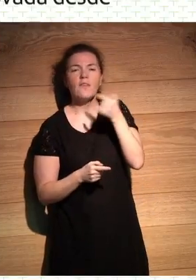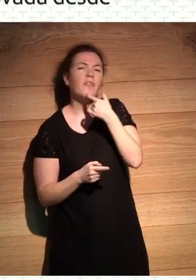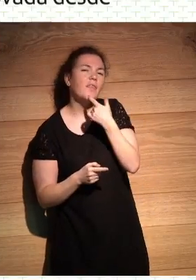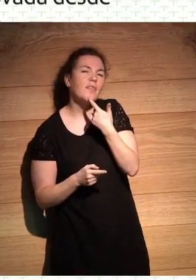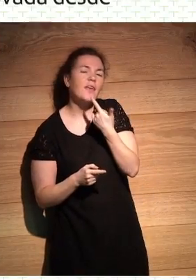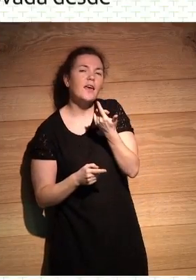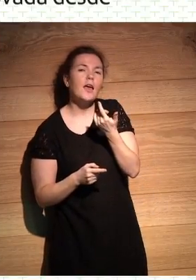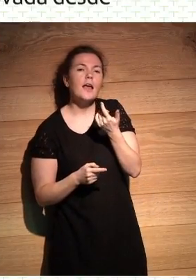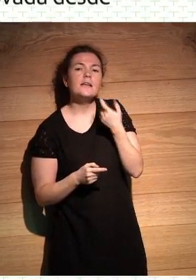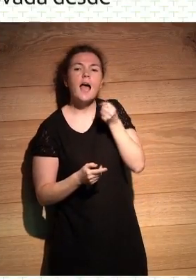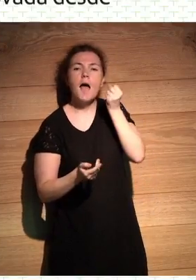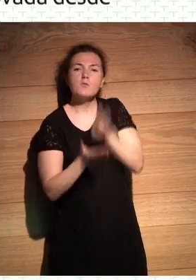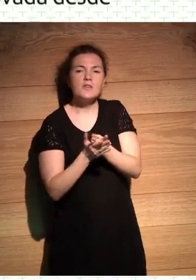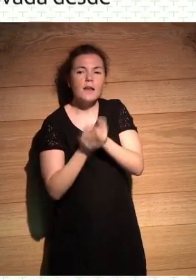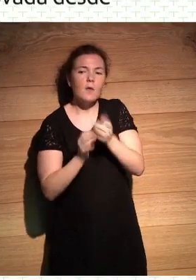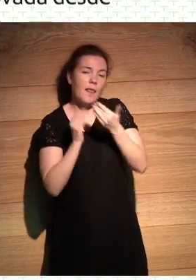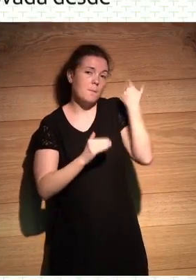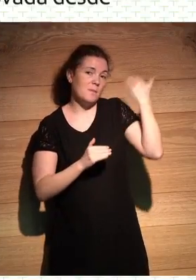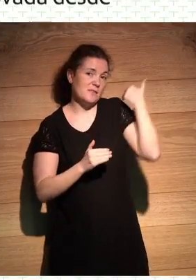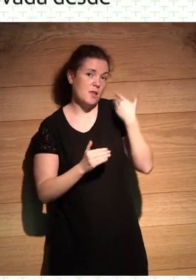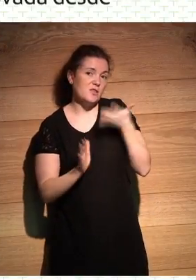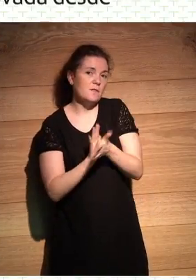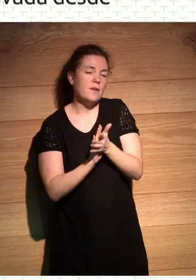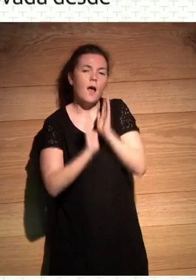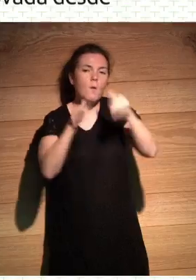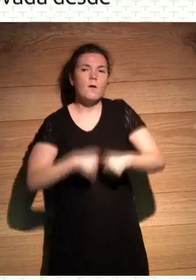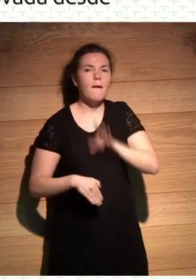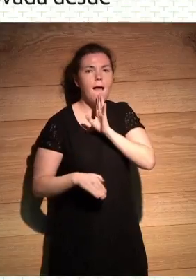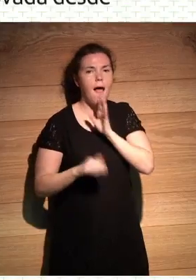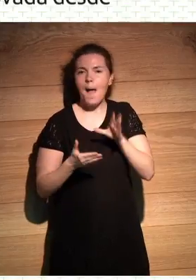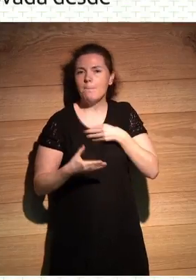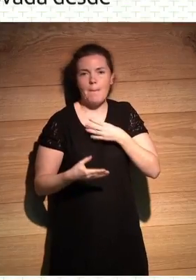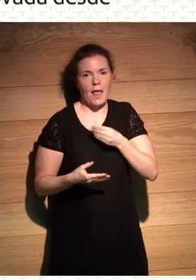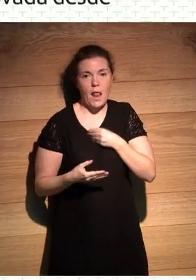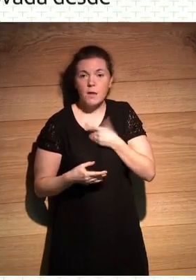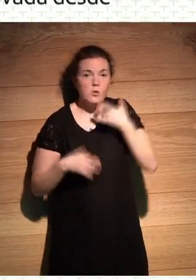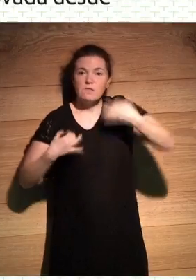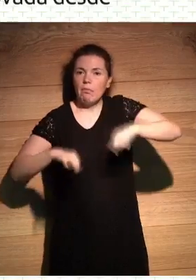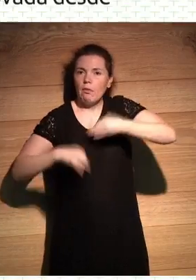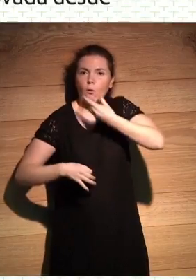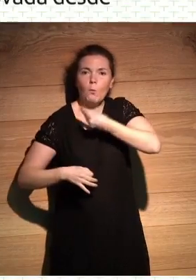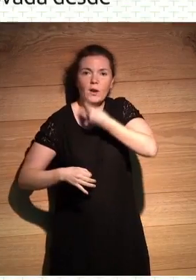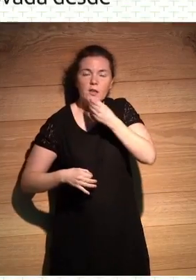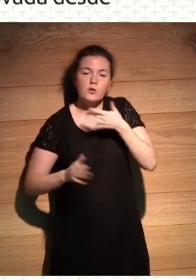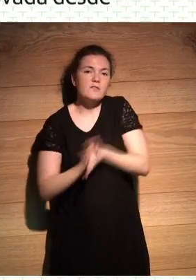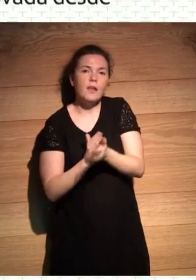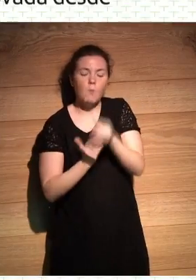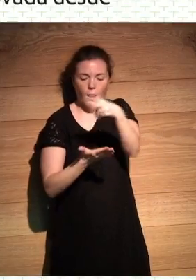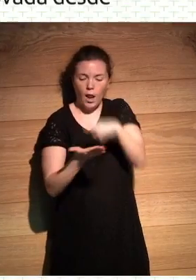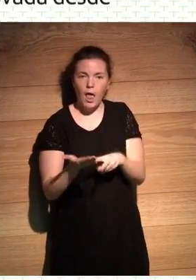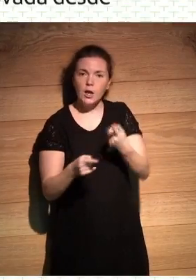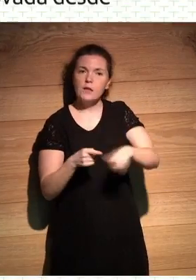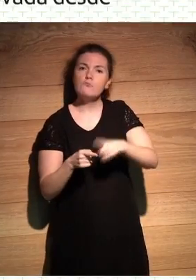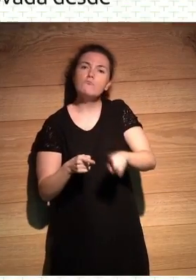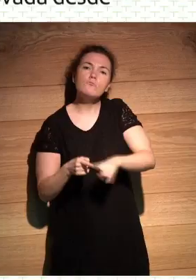apostarle al pasado, y es la idea de volver al papel. Algo tan sencillo y tan bonito como leer esas